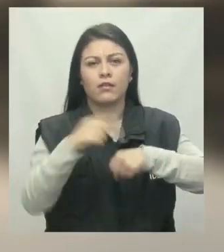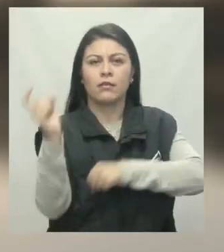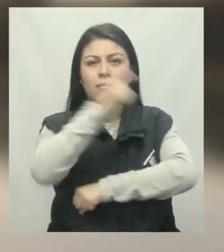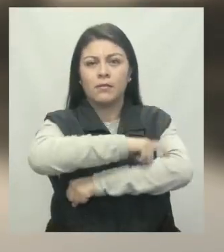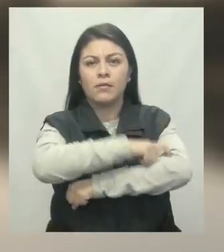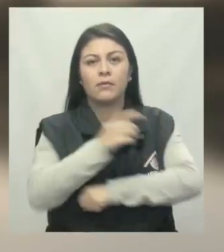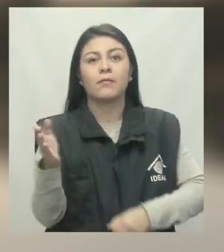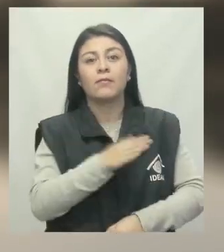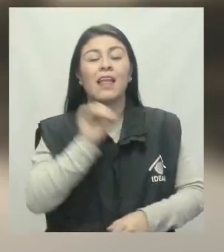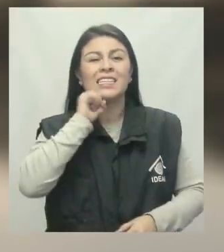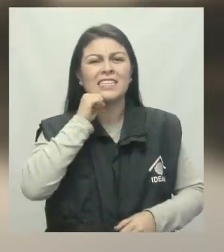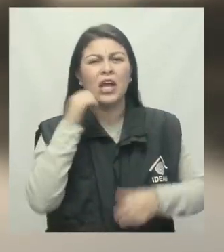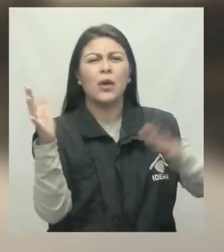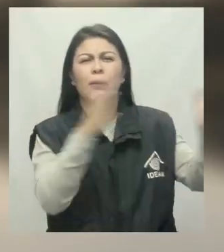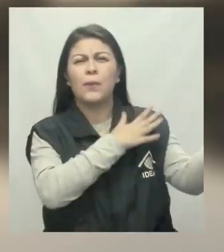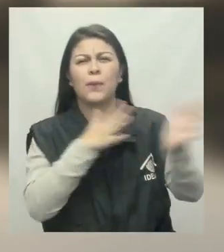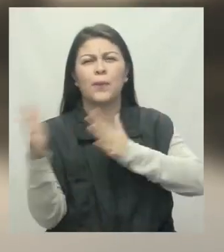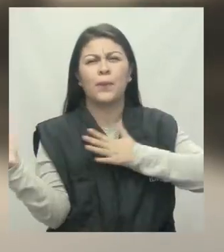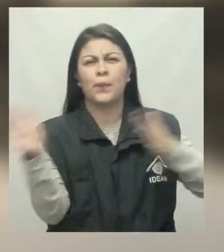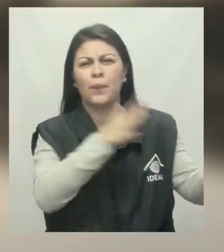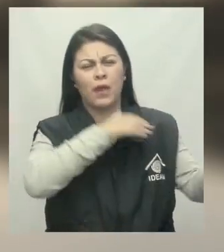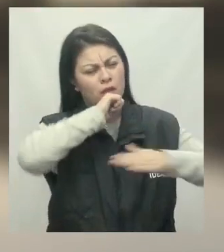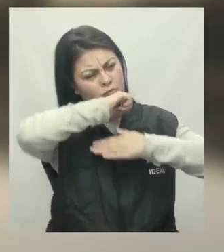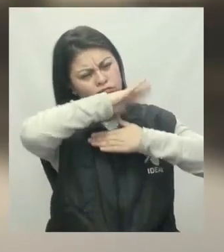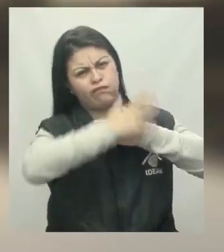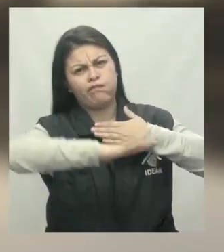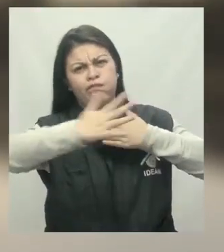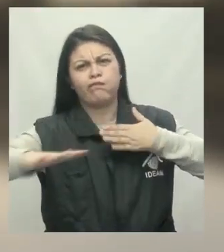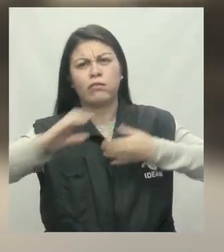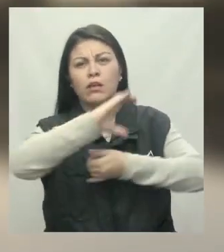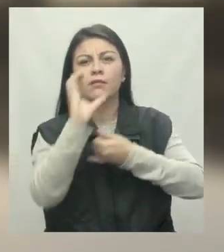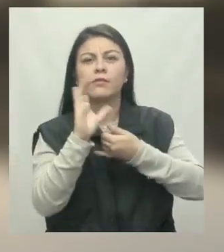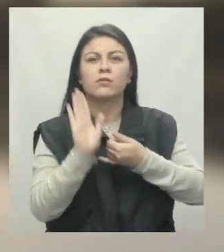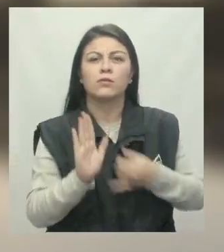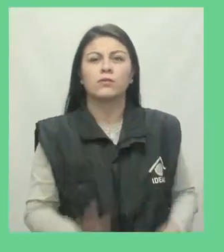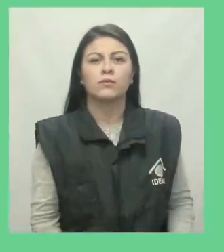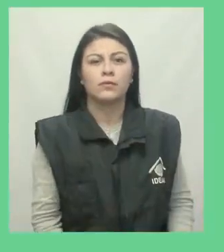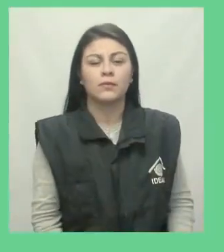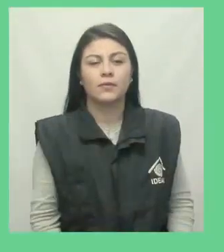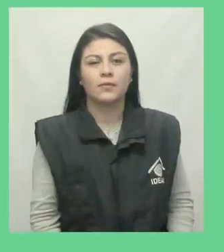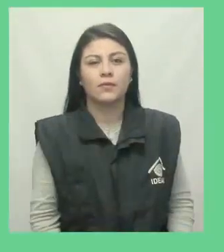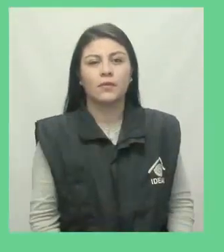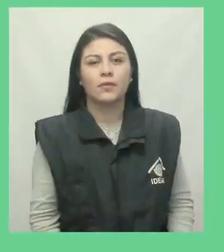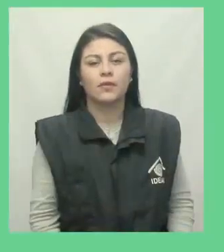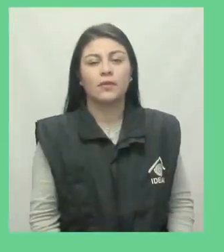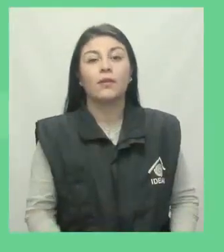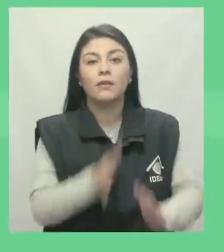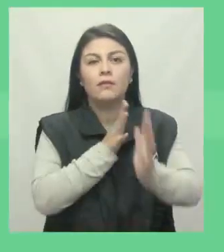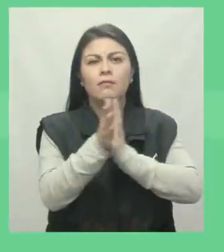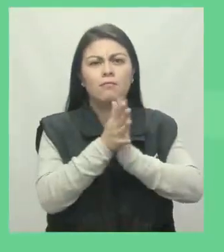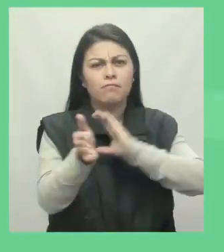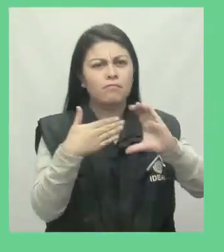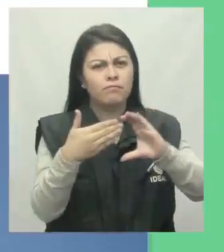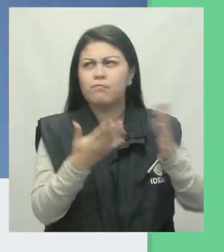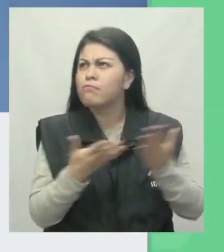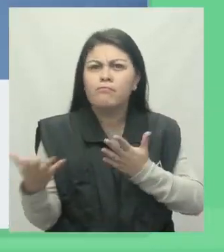naranja por fuertes vientos y alto reaje hacia la zona centro-oriente del mar Caribe colombiano Para mayor información sobre